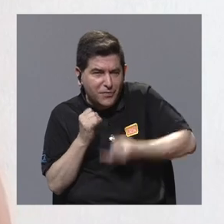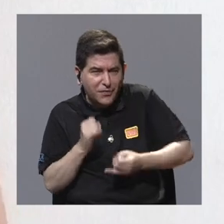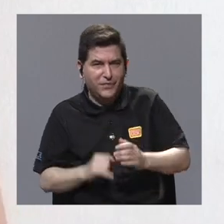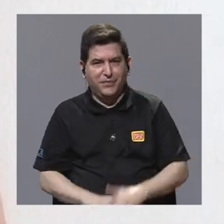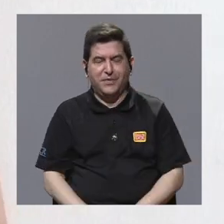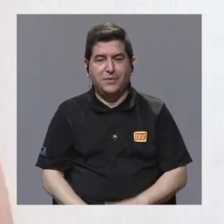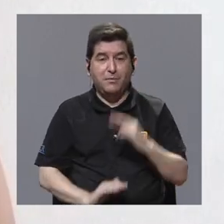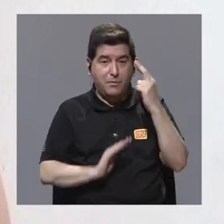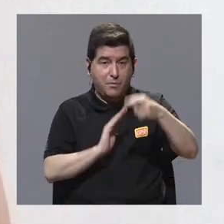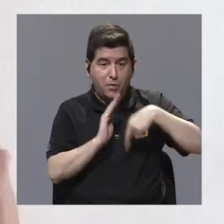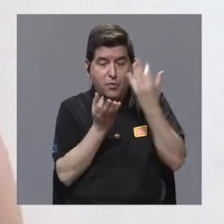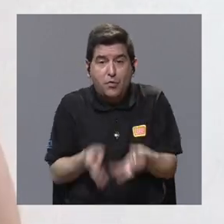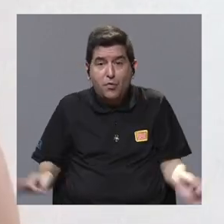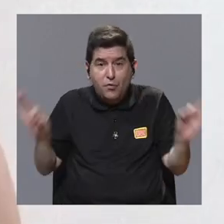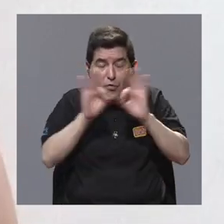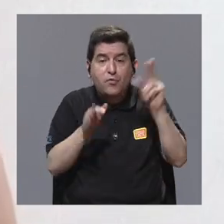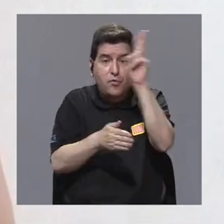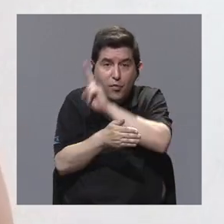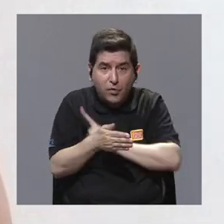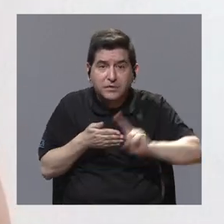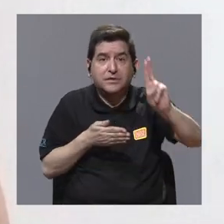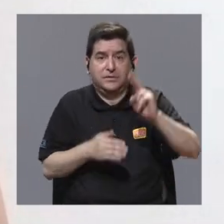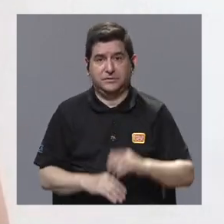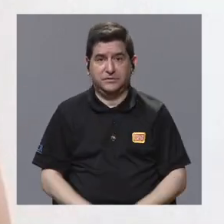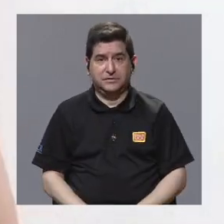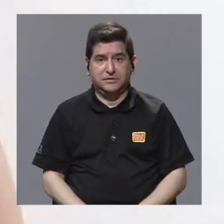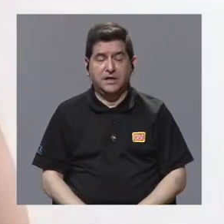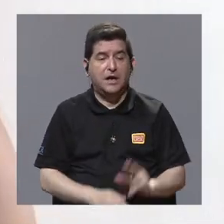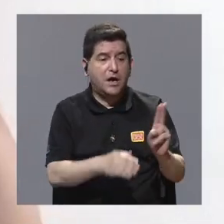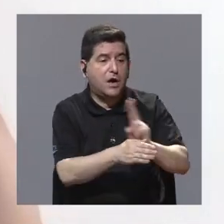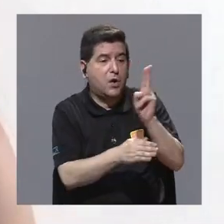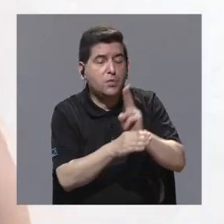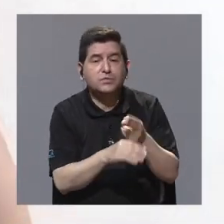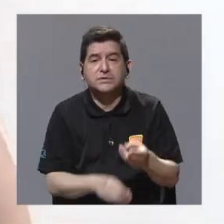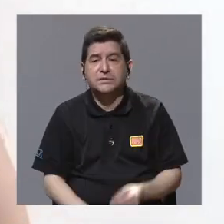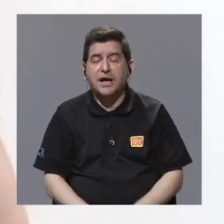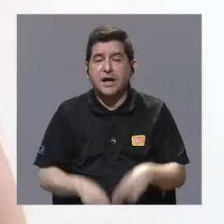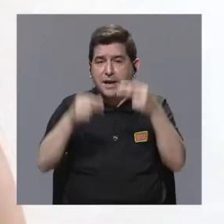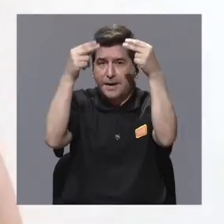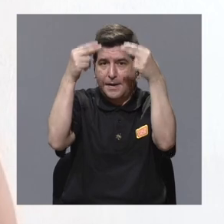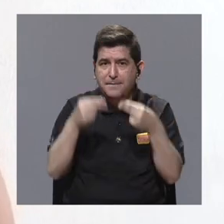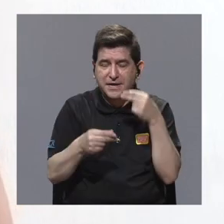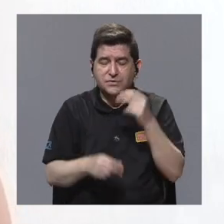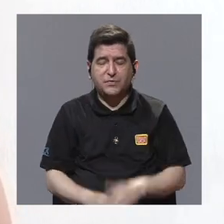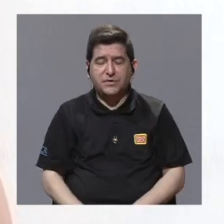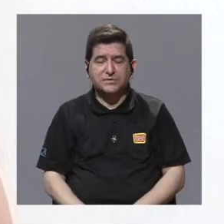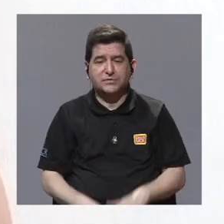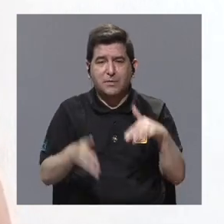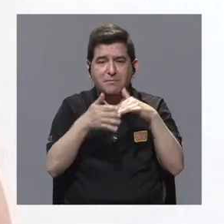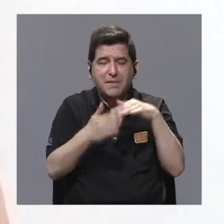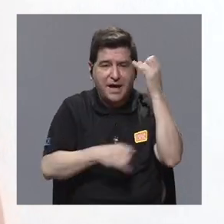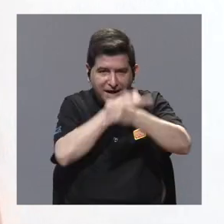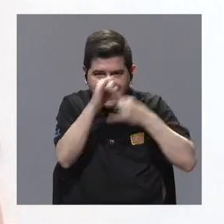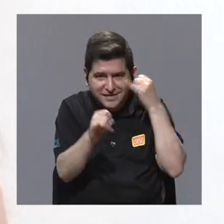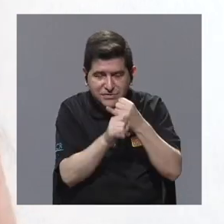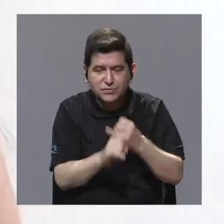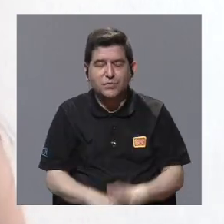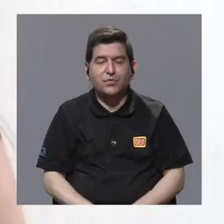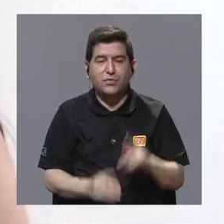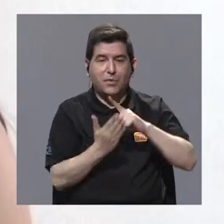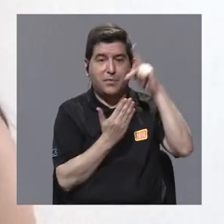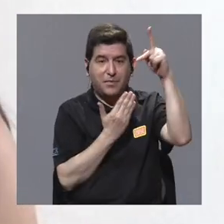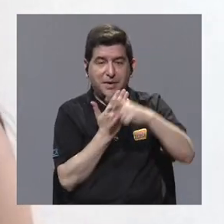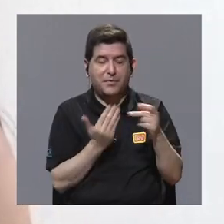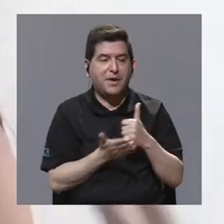que un rol fundamental de las universidades es cómo utilizar los presupuestos de internacionalización justamente